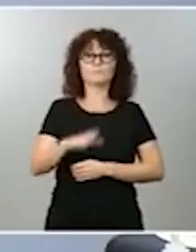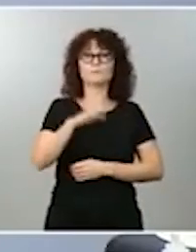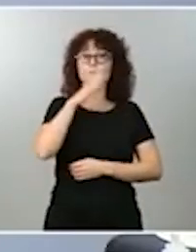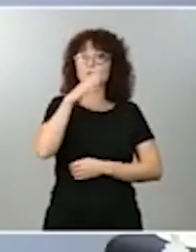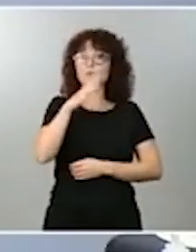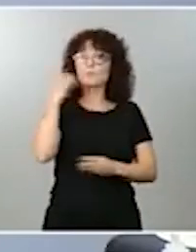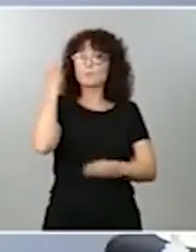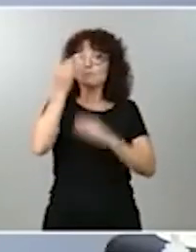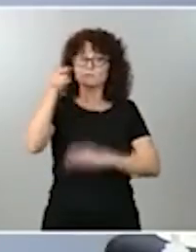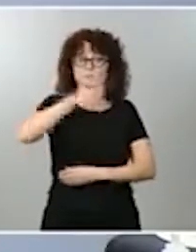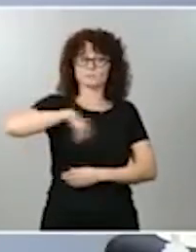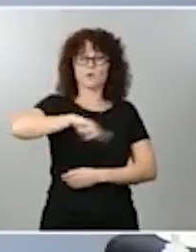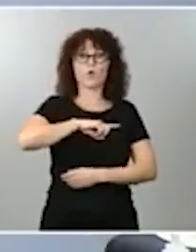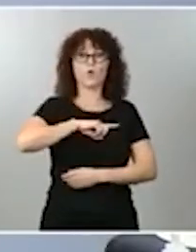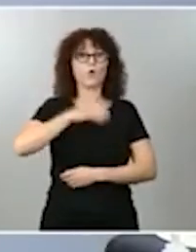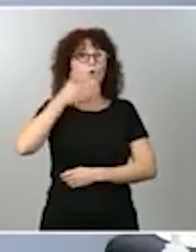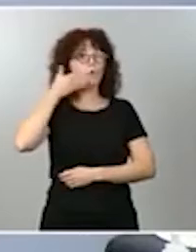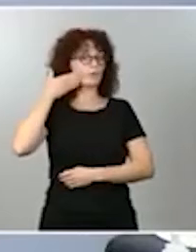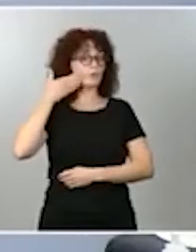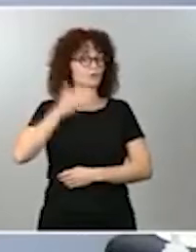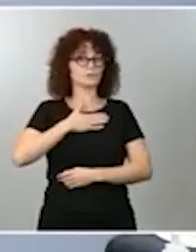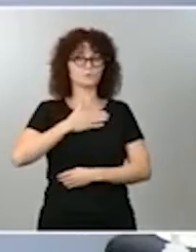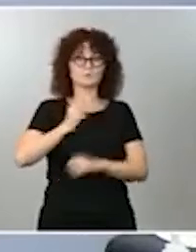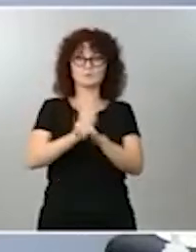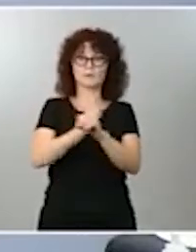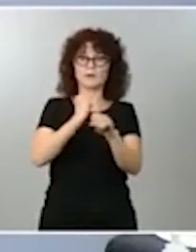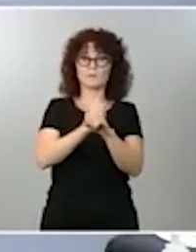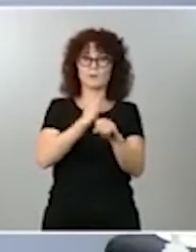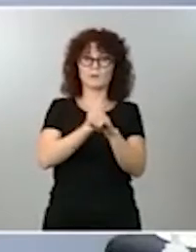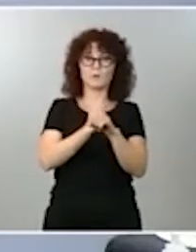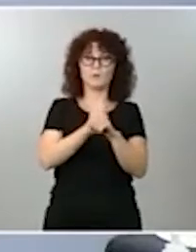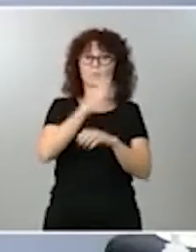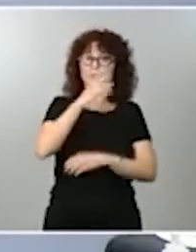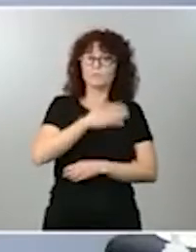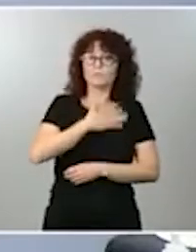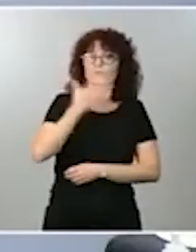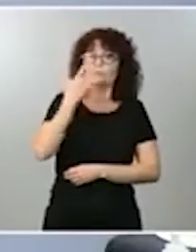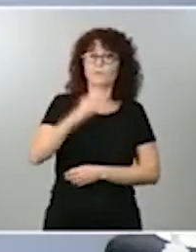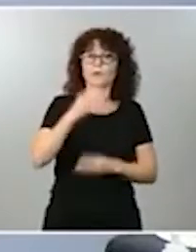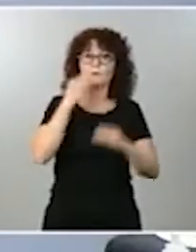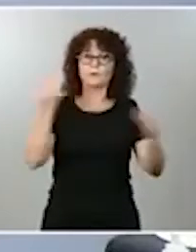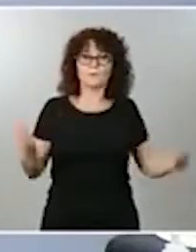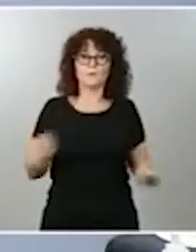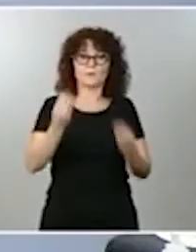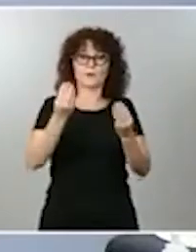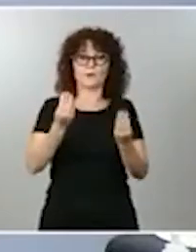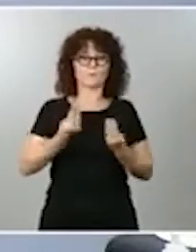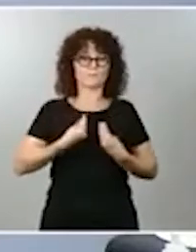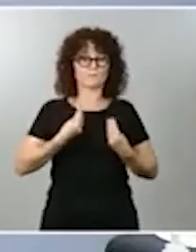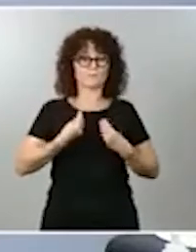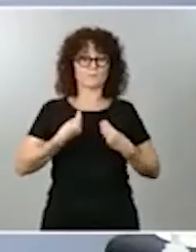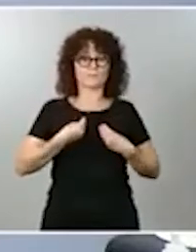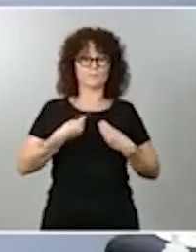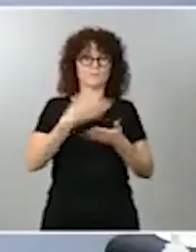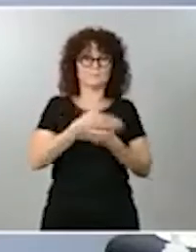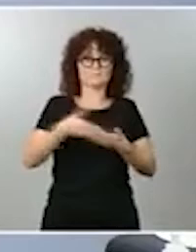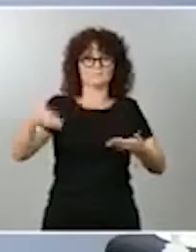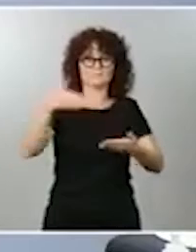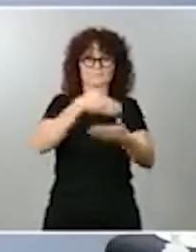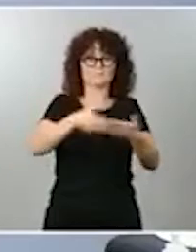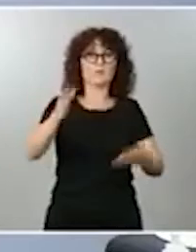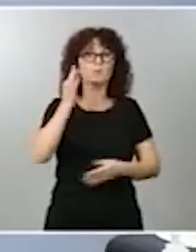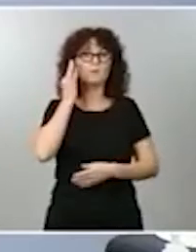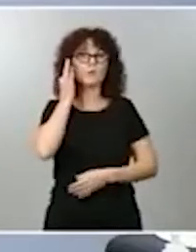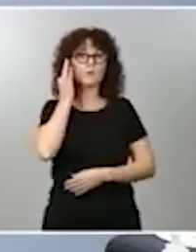del trabajo que estamos realizando, no solamente porque pueda mejorar la vida de millones de mujeres y más en un contexto como el que estamos, de